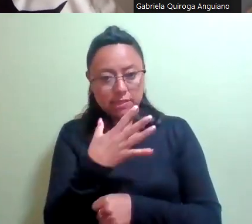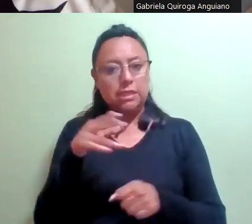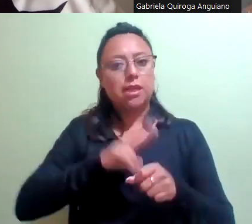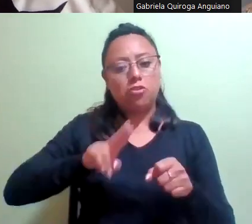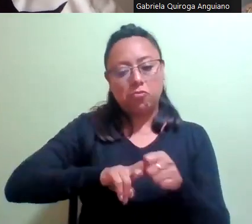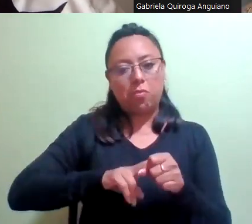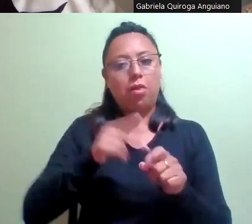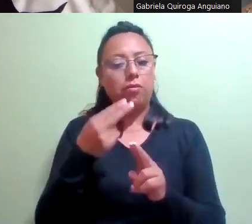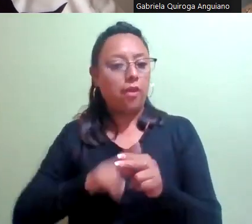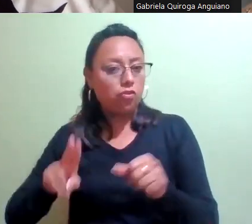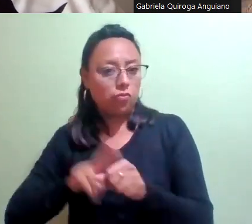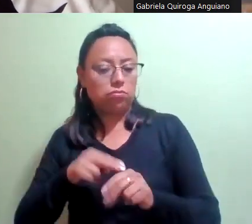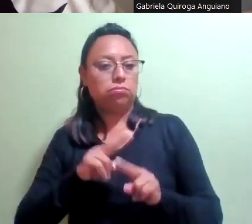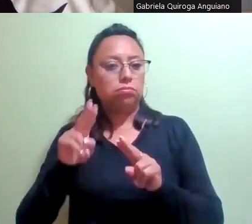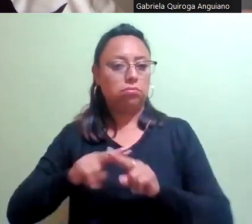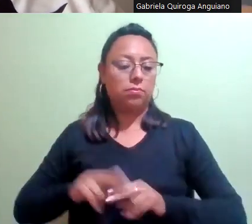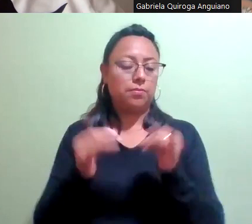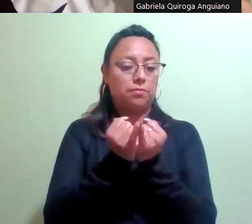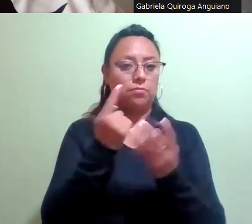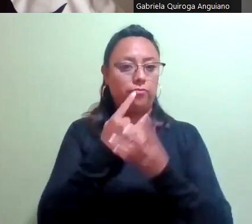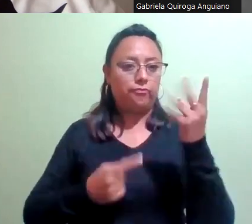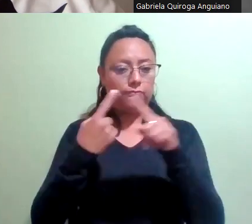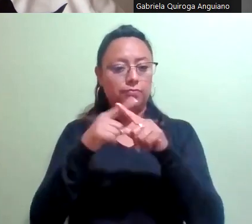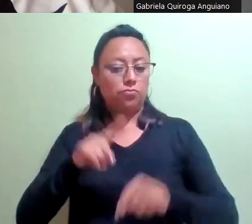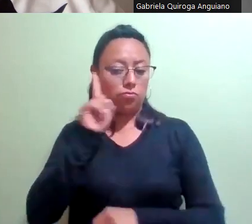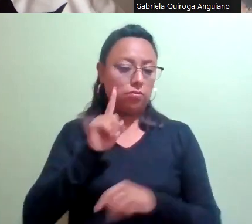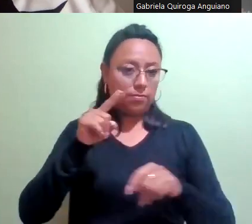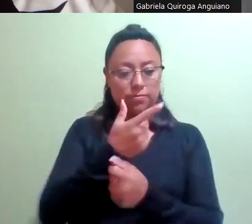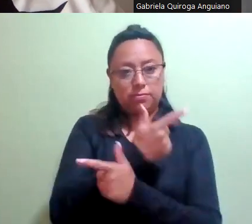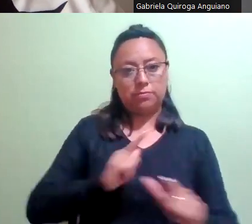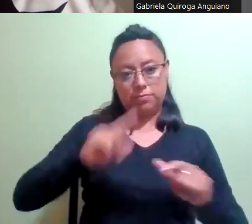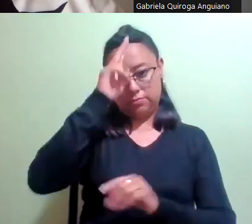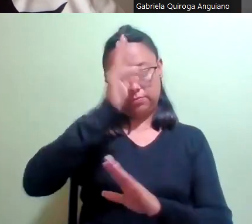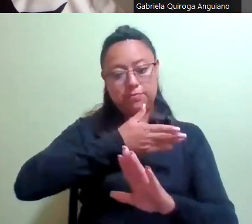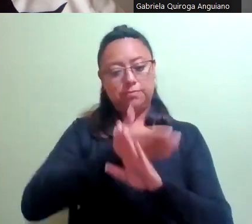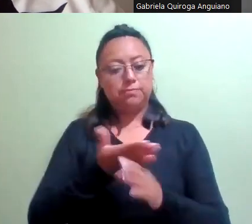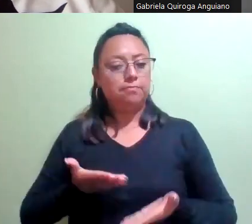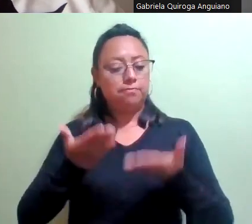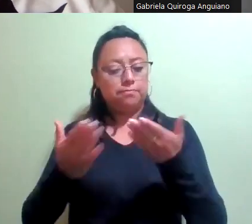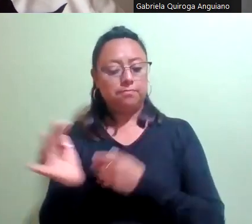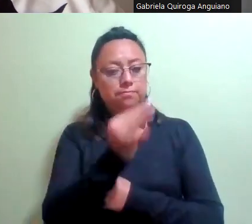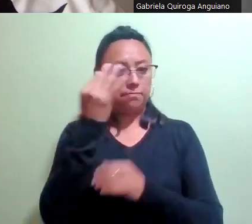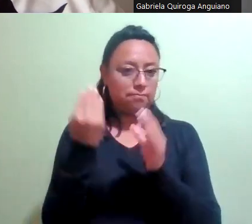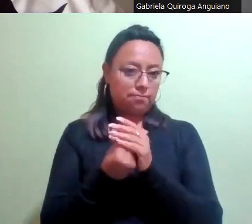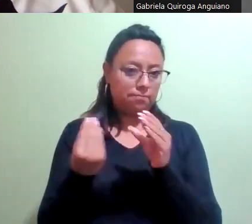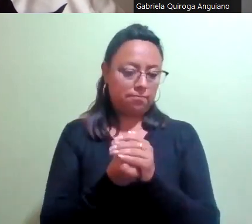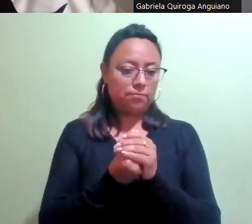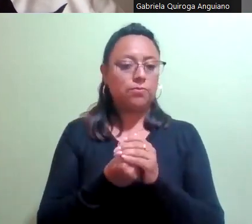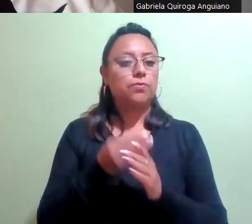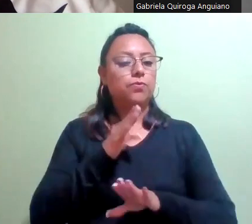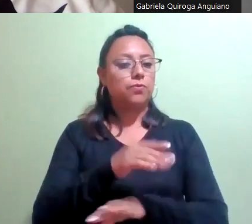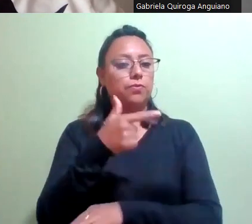Cuarenta y tres acompañamientos de parto amoroso dignos y libres de violencia e imparten un total de catorce cursos sobre ginecología